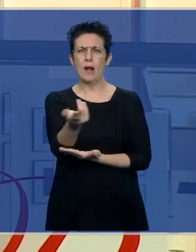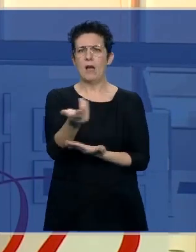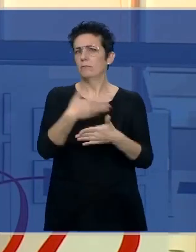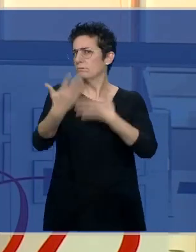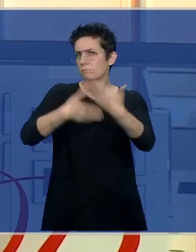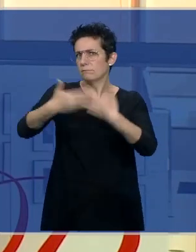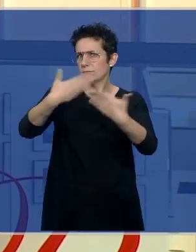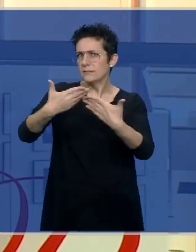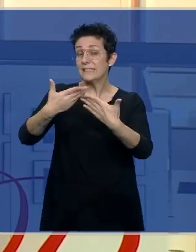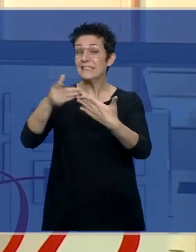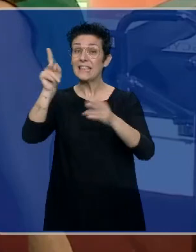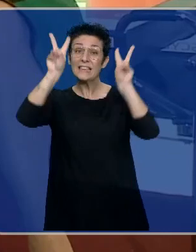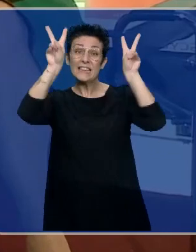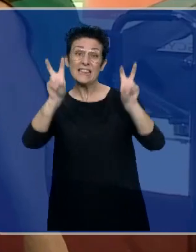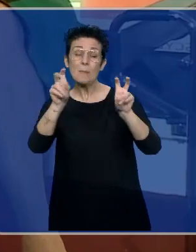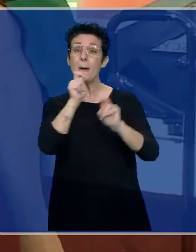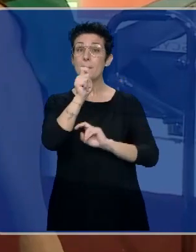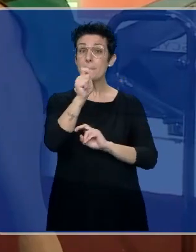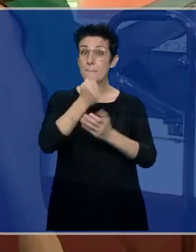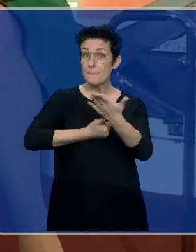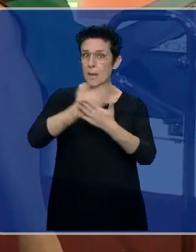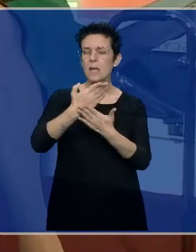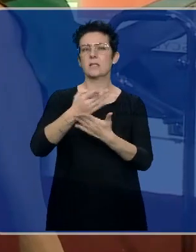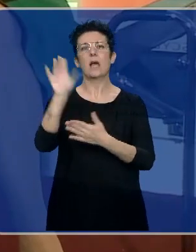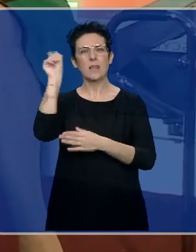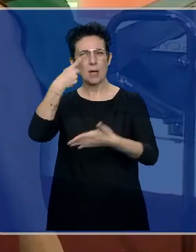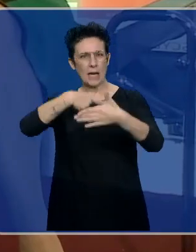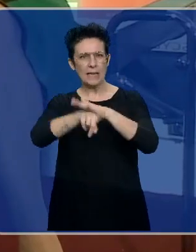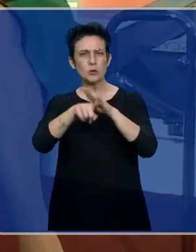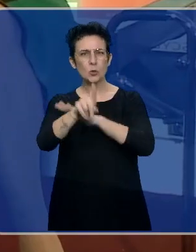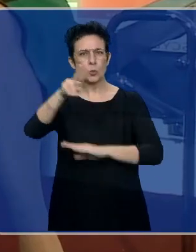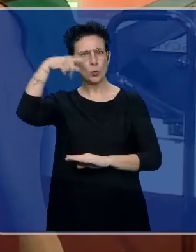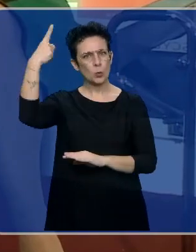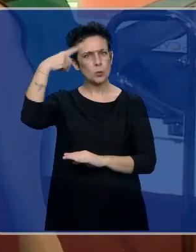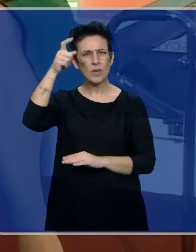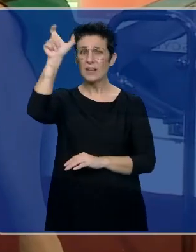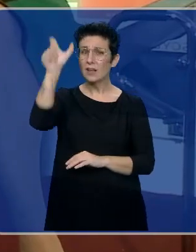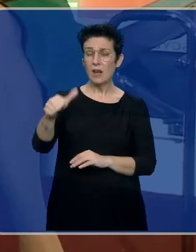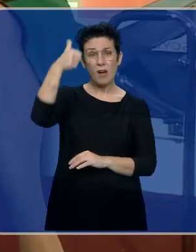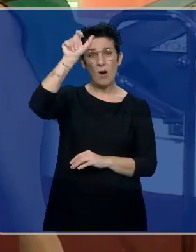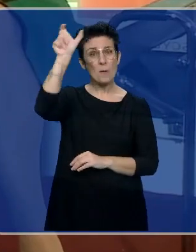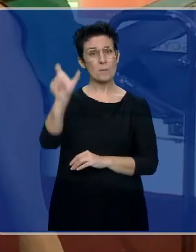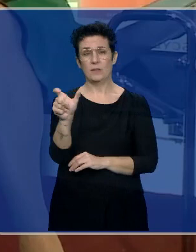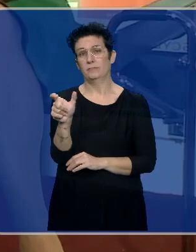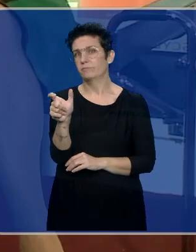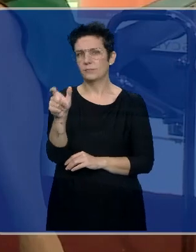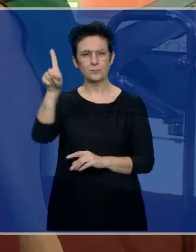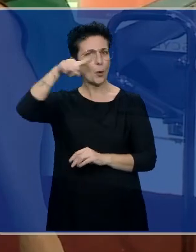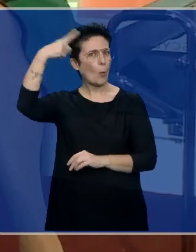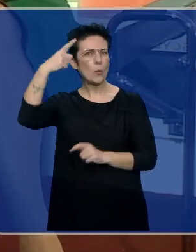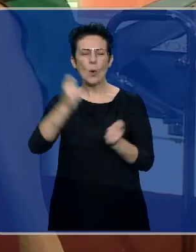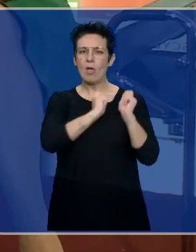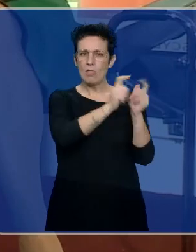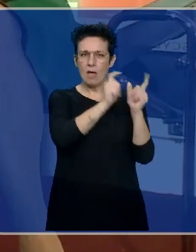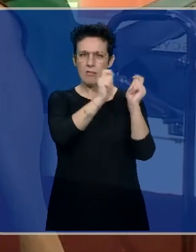no solo eso, sino la parte, digamos, periodística, y la parte de gestión cultural, es decir, Fernando era un hombre que llevó la cultura a muchos